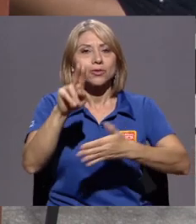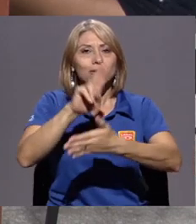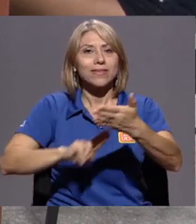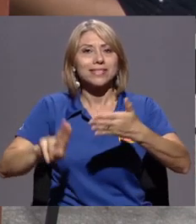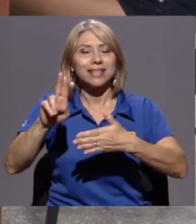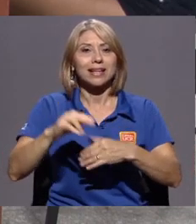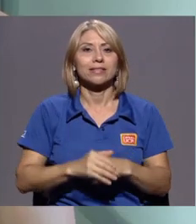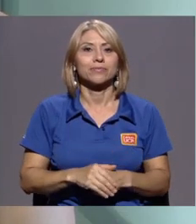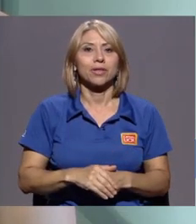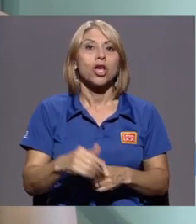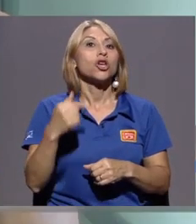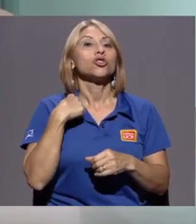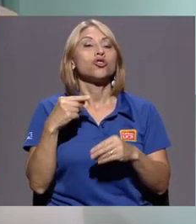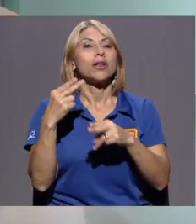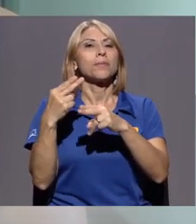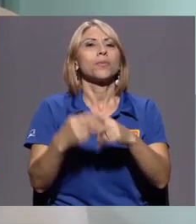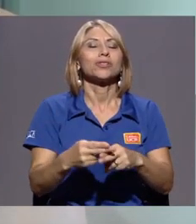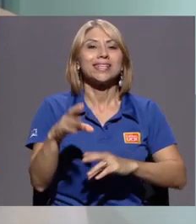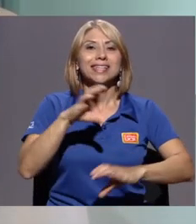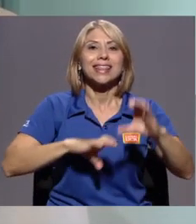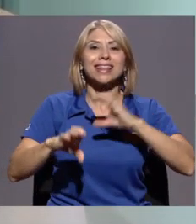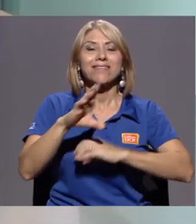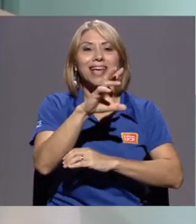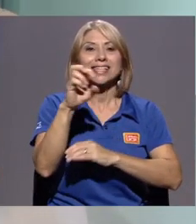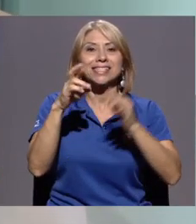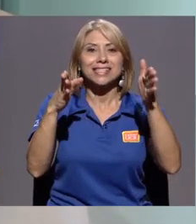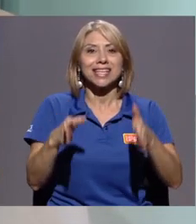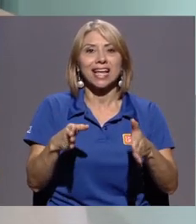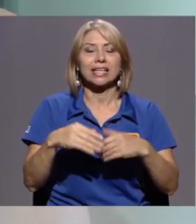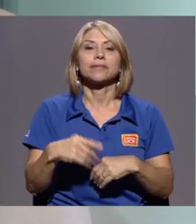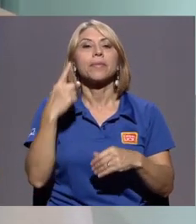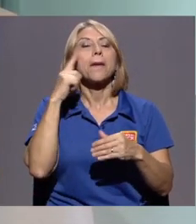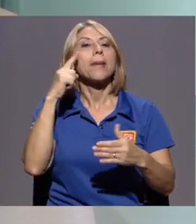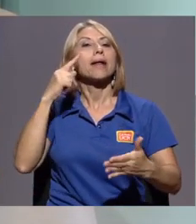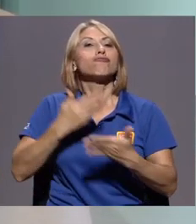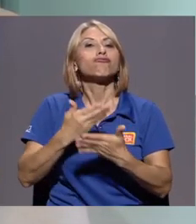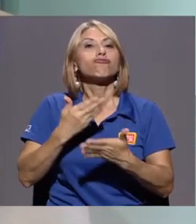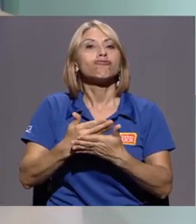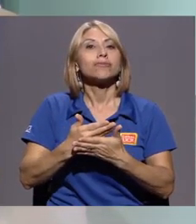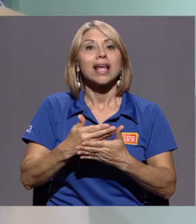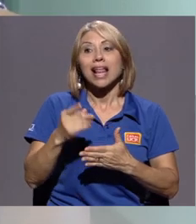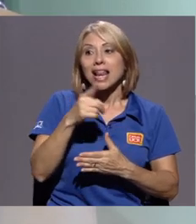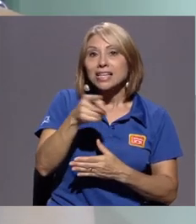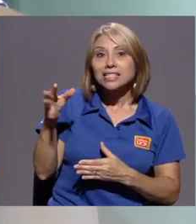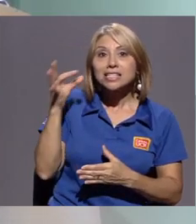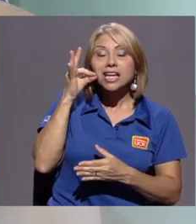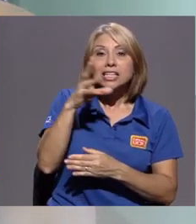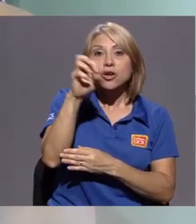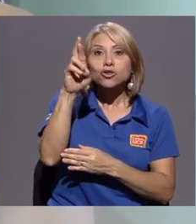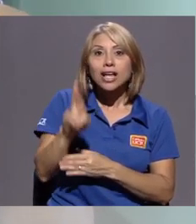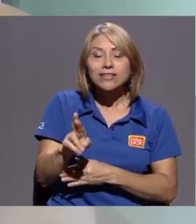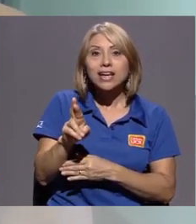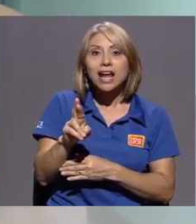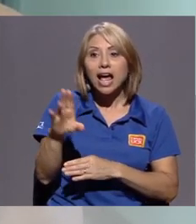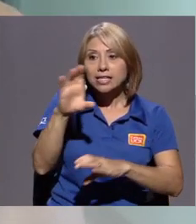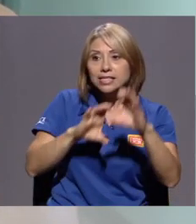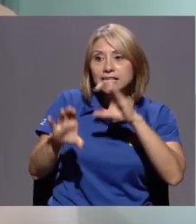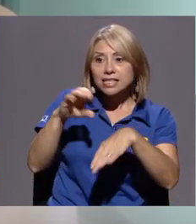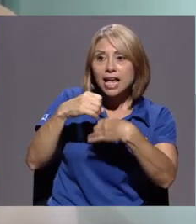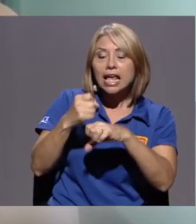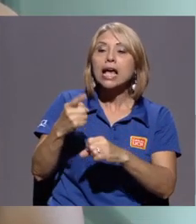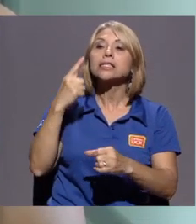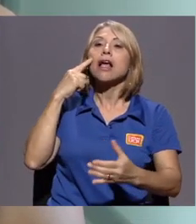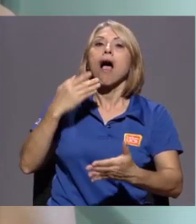Le puse científicas chicas y lo que busca es visibilizar la ciencia que hacen las chicas en Costa Rica, junto con sus